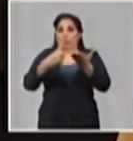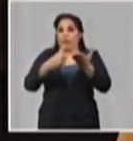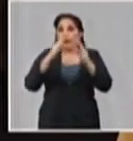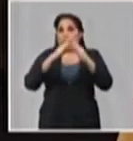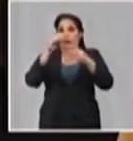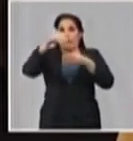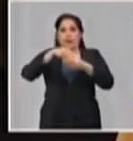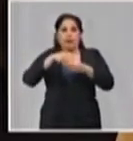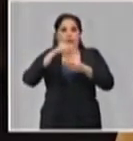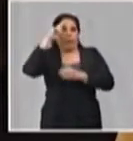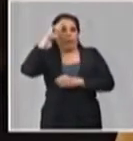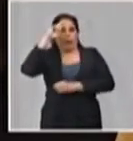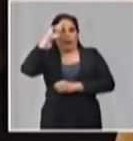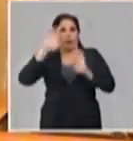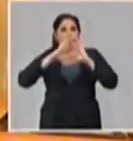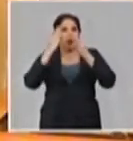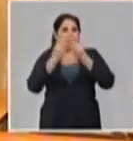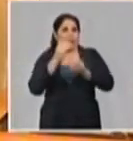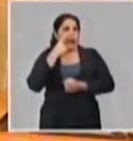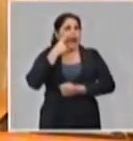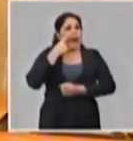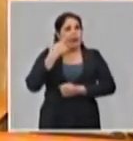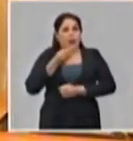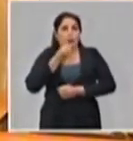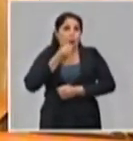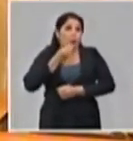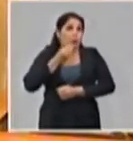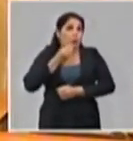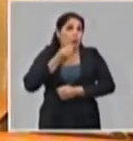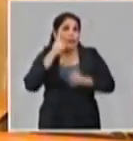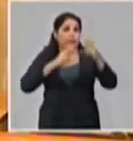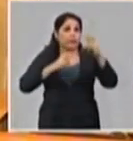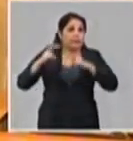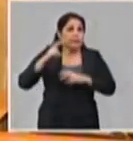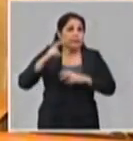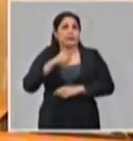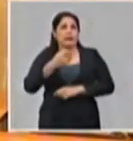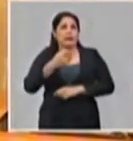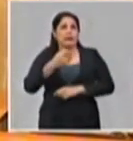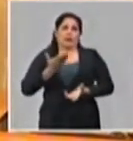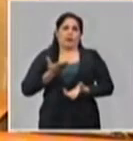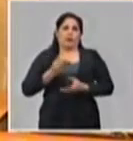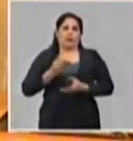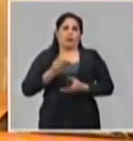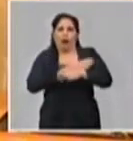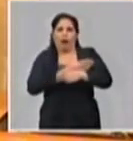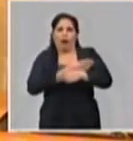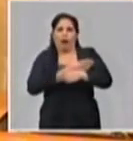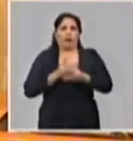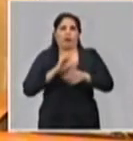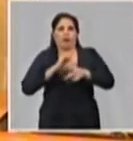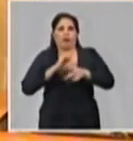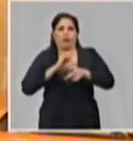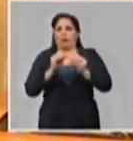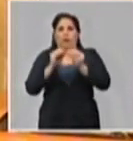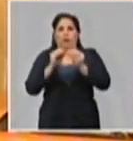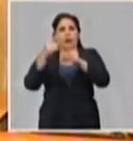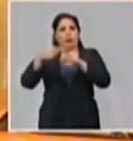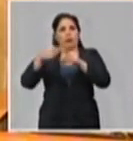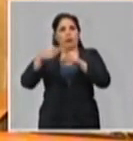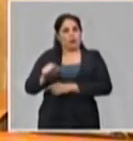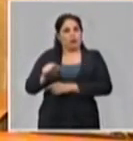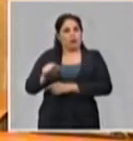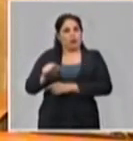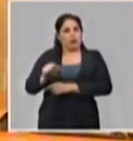vivienda si no viene de un país que sea de riesgo para poder entonces poder tomar la conducta adecuada ante ese caso y más